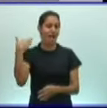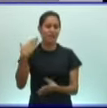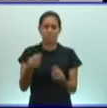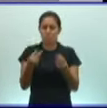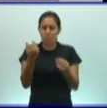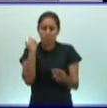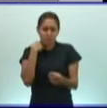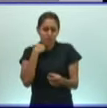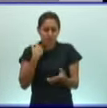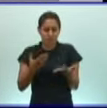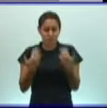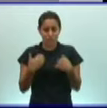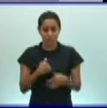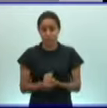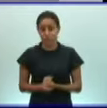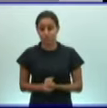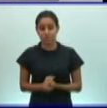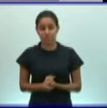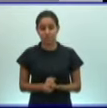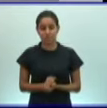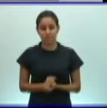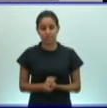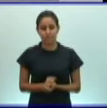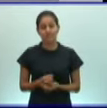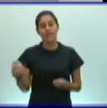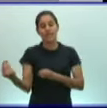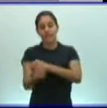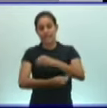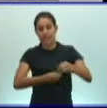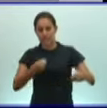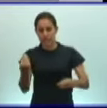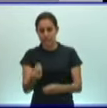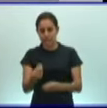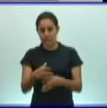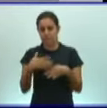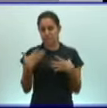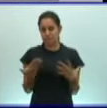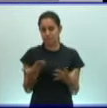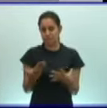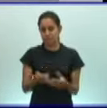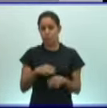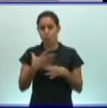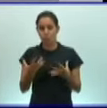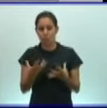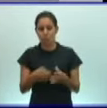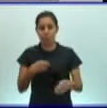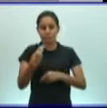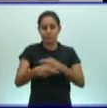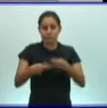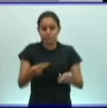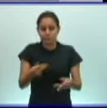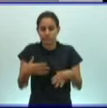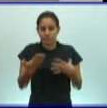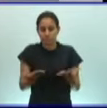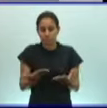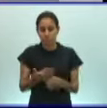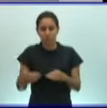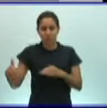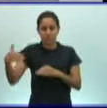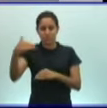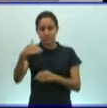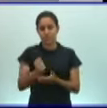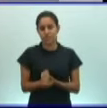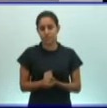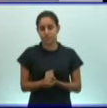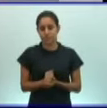lo son la variación hereditaria y también la selección natural. Es importante que ustedes